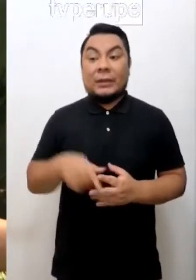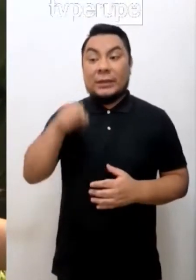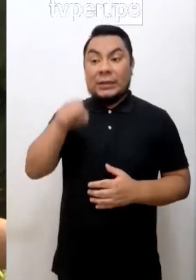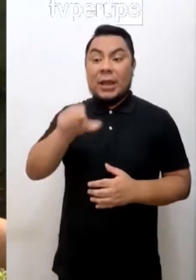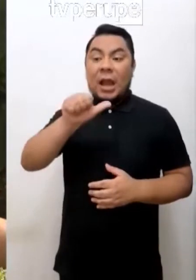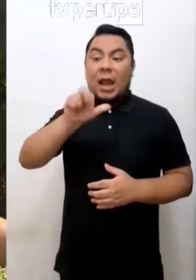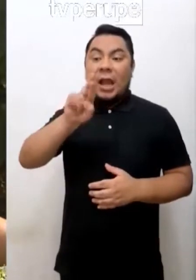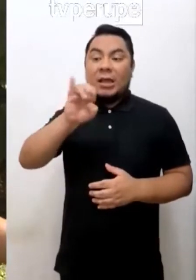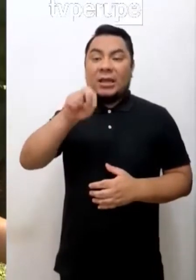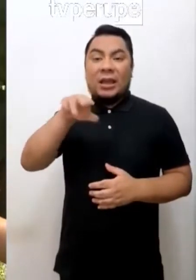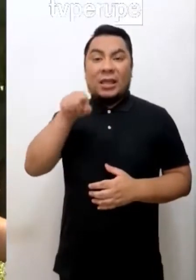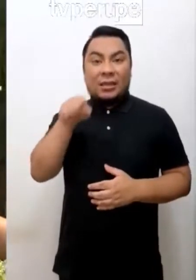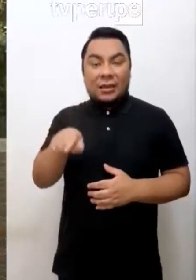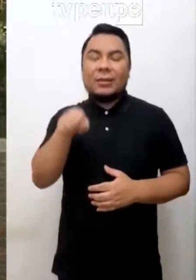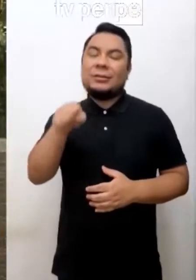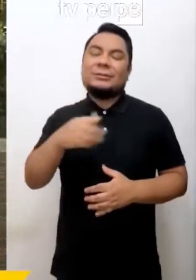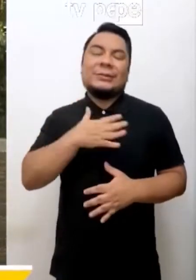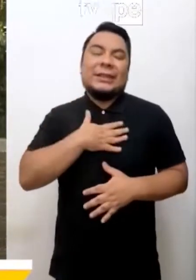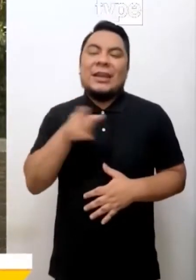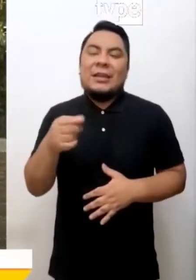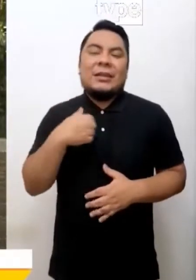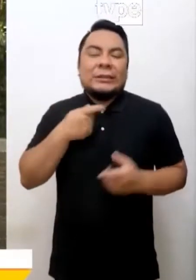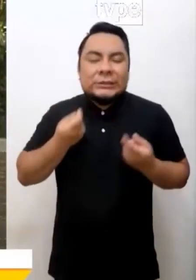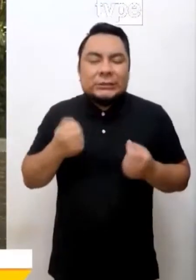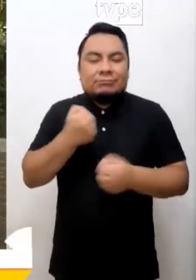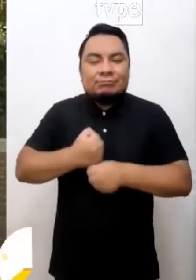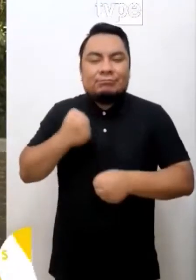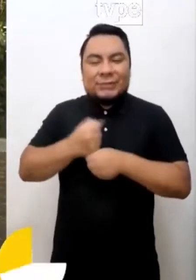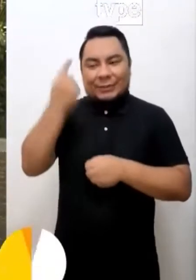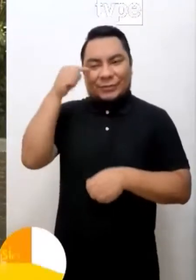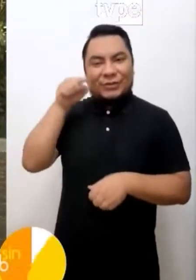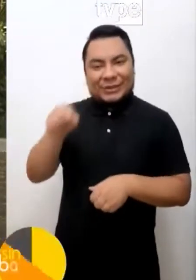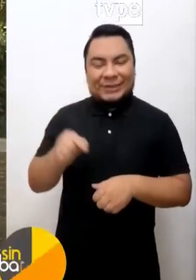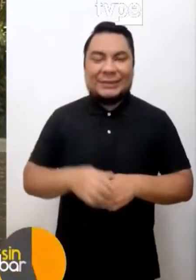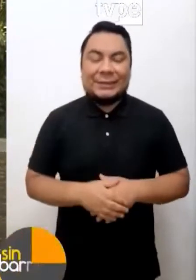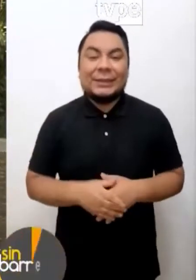Mariana es el motivo de mi esfuerzo,